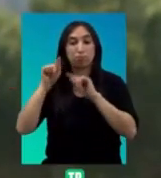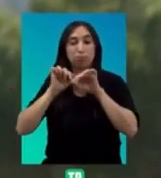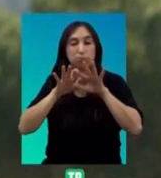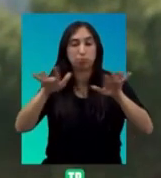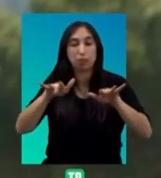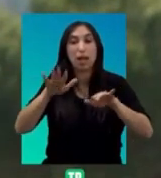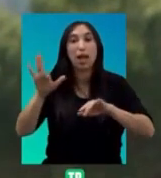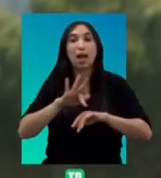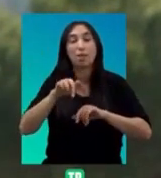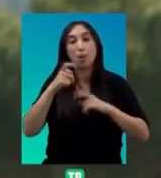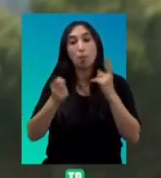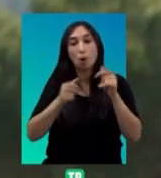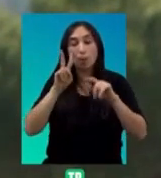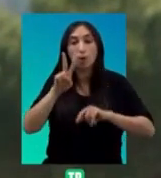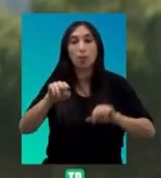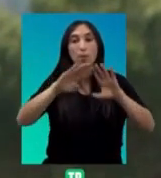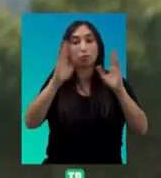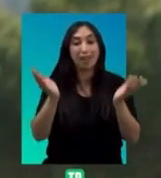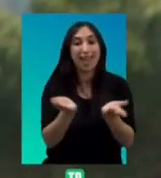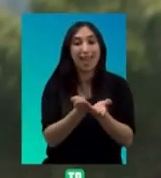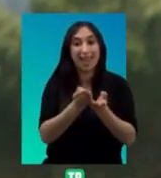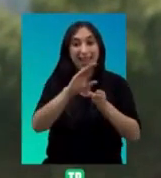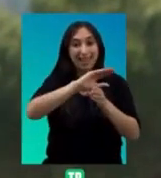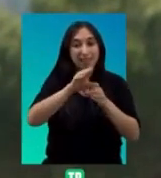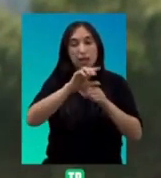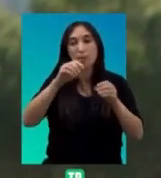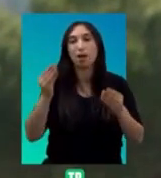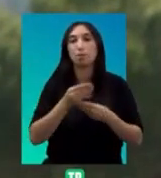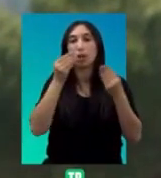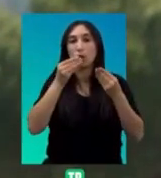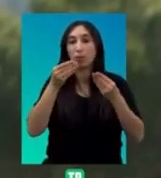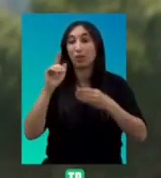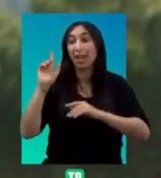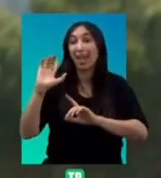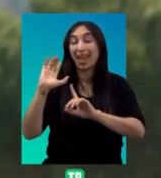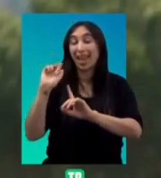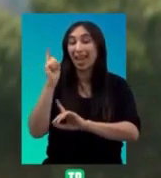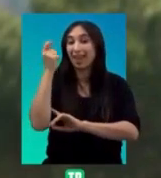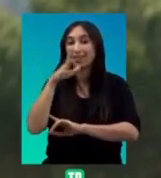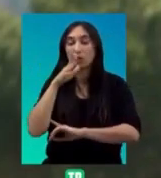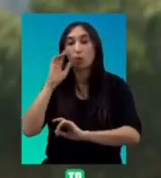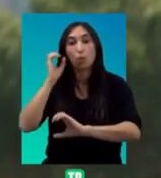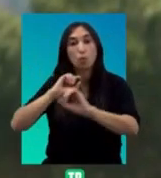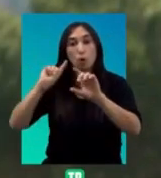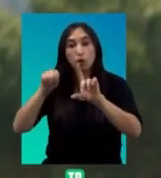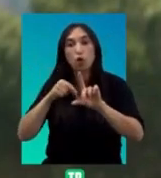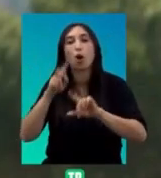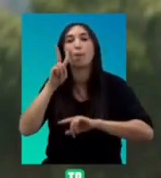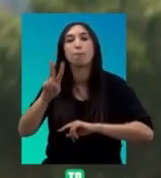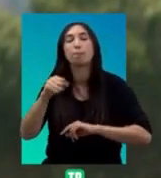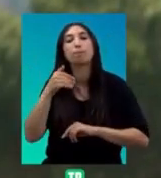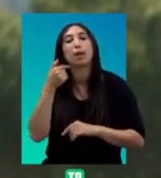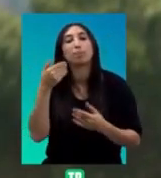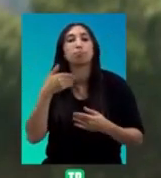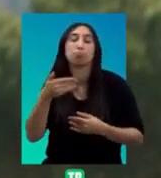...y a una recuperación gradual de la capa de ozono. El éxito del protocolo de Montreal... ...abre una puerta de esperanza... ...para resolver problemas ambientales